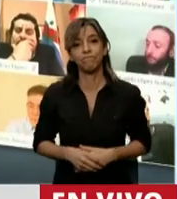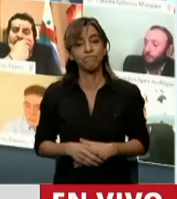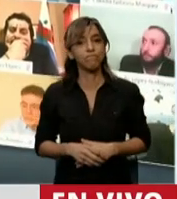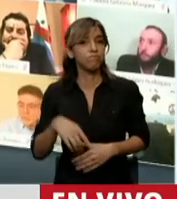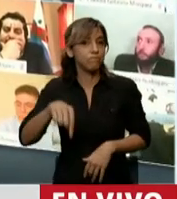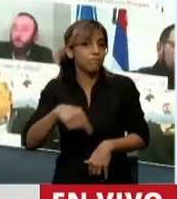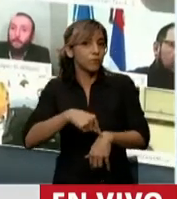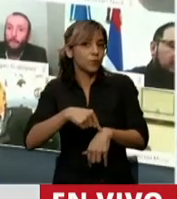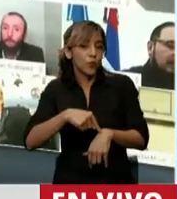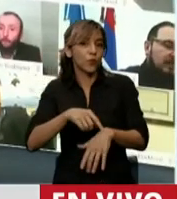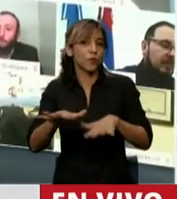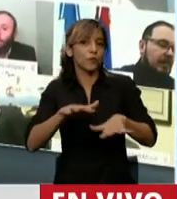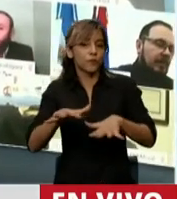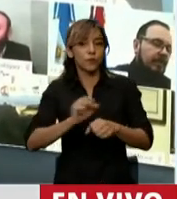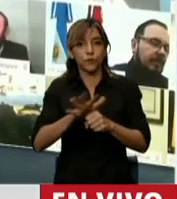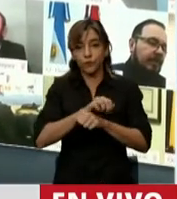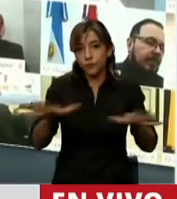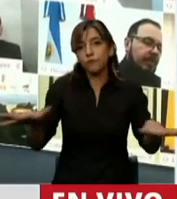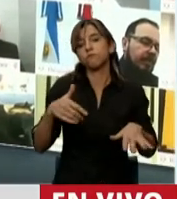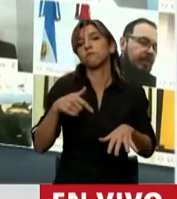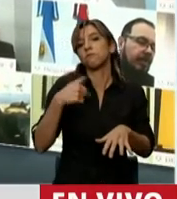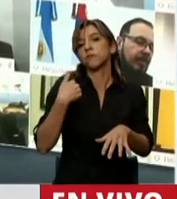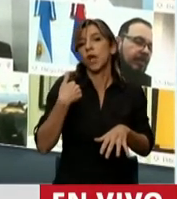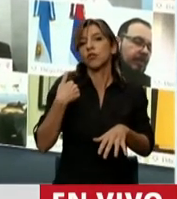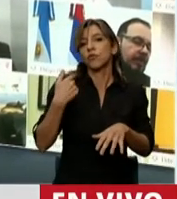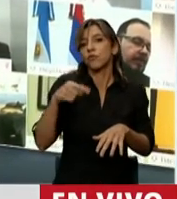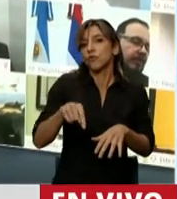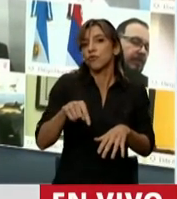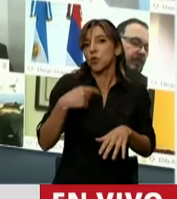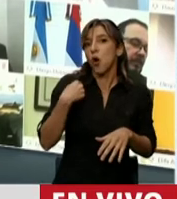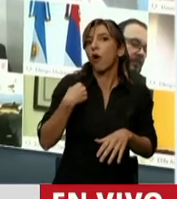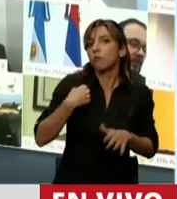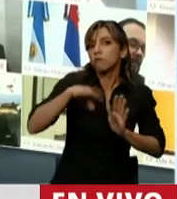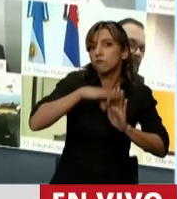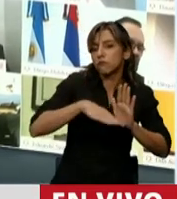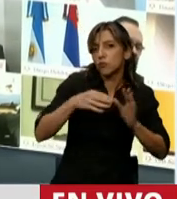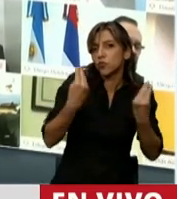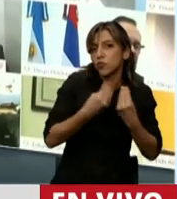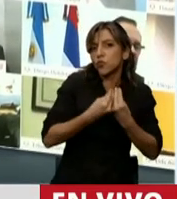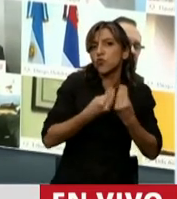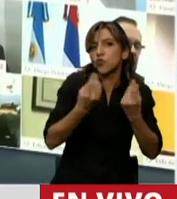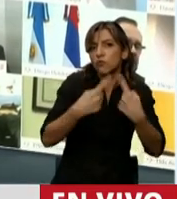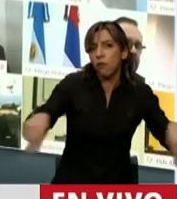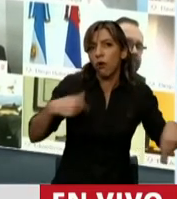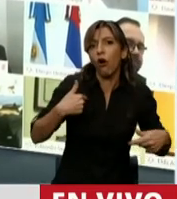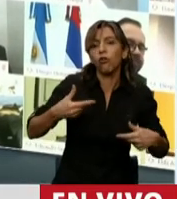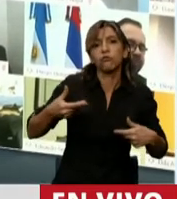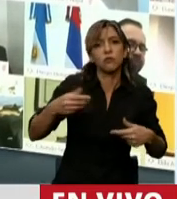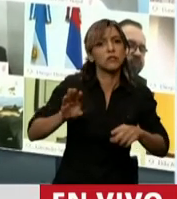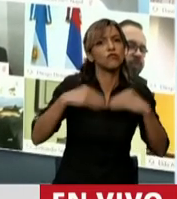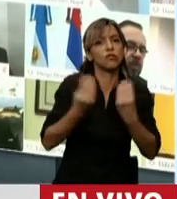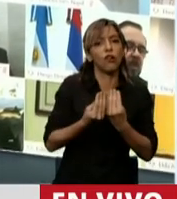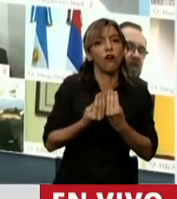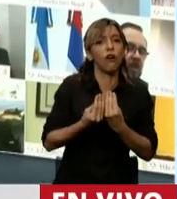complementado fuertemente lo que son las políticas provinciales en la materia. Nosotros hemos recibido más de 3.182 millones de pesos